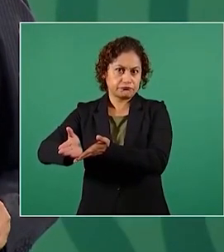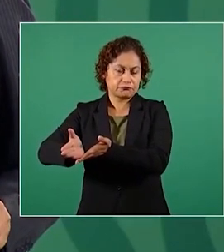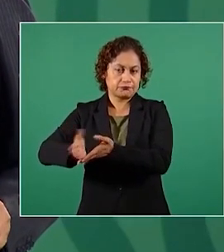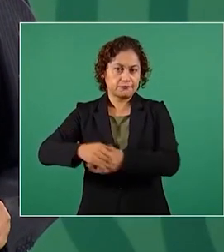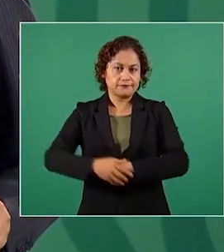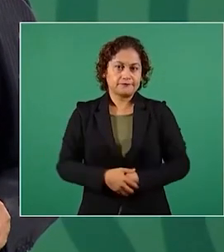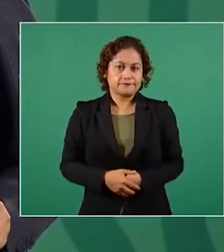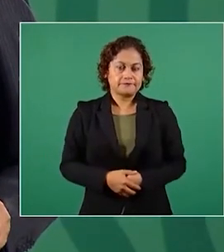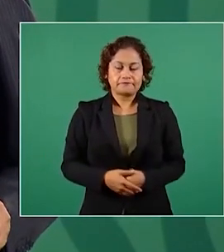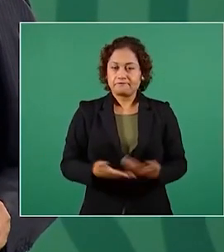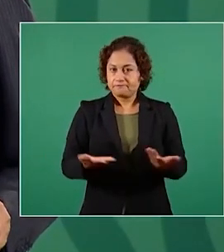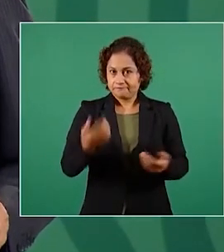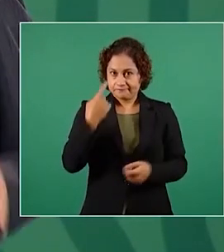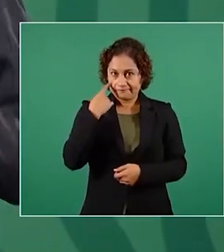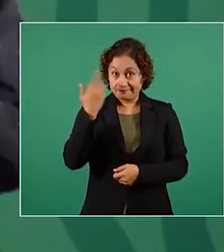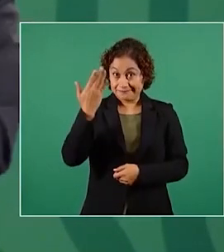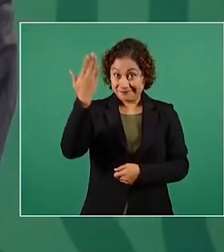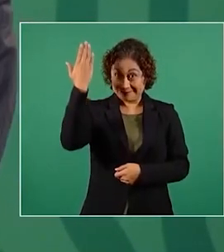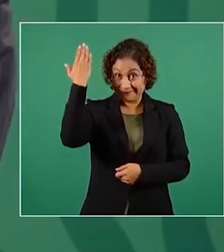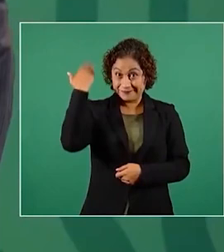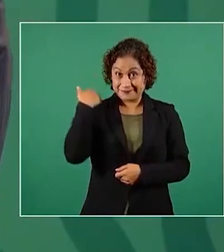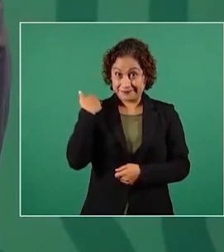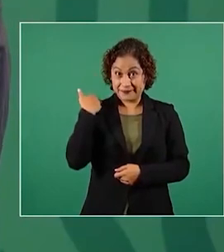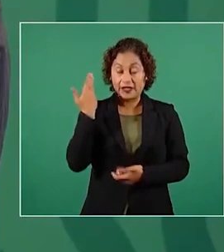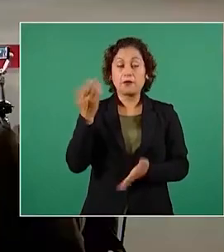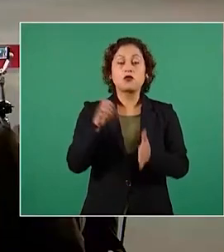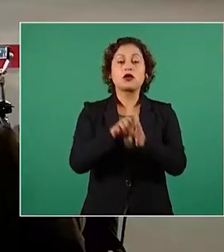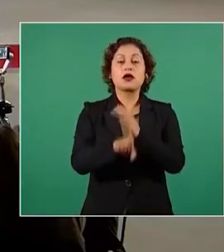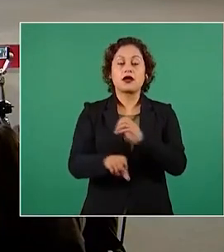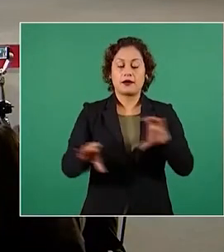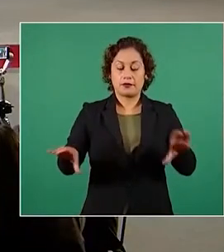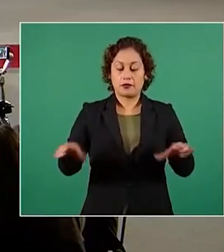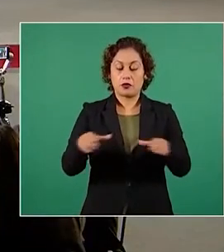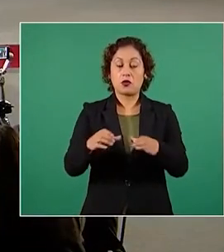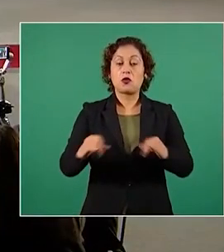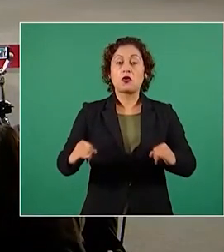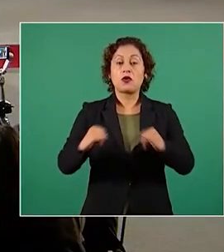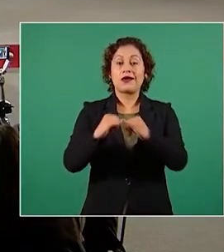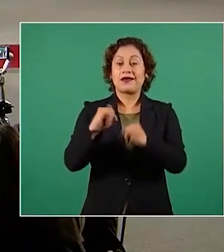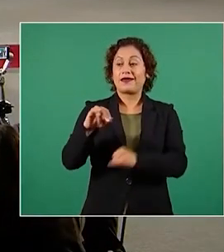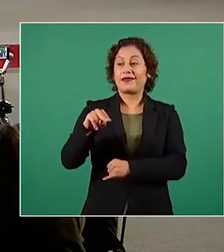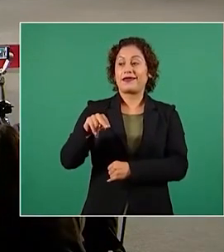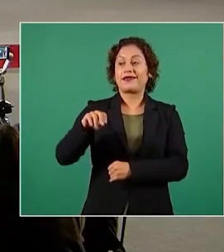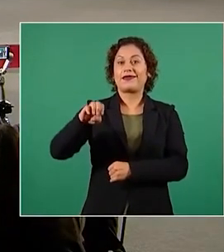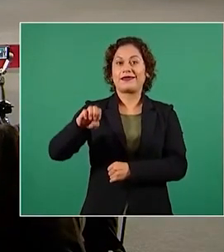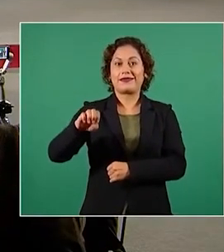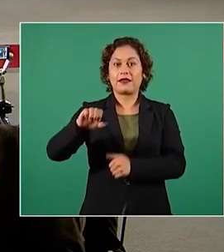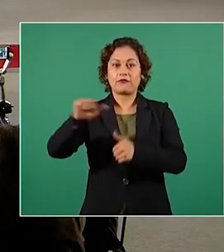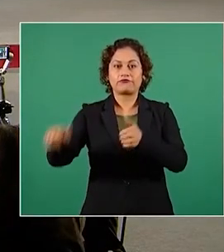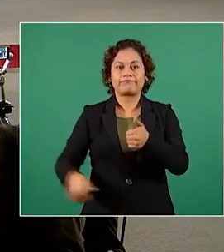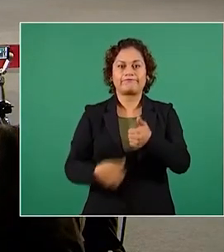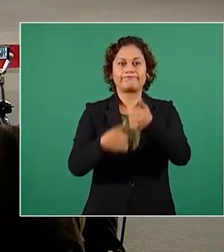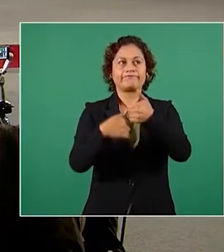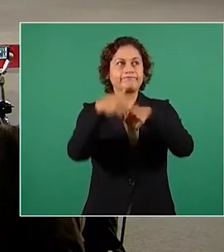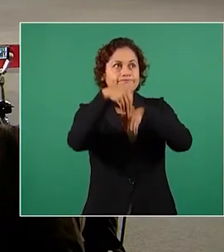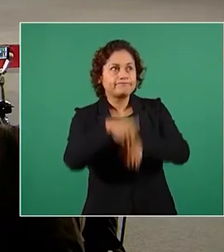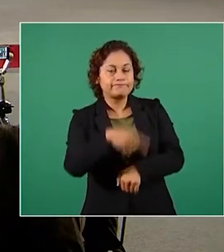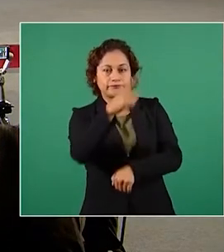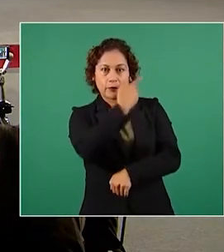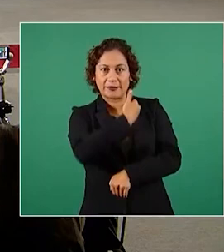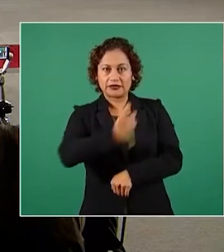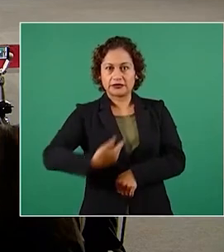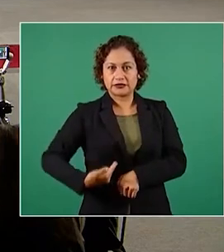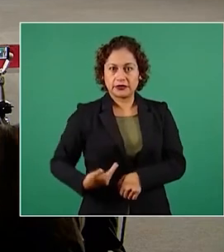anteriormente el INE estaba subordinado al presidente el